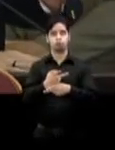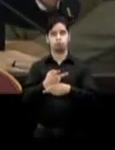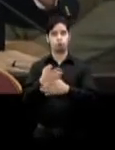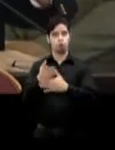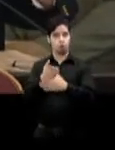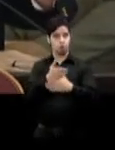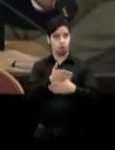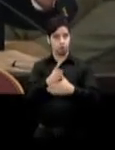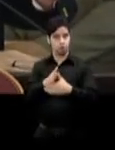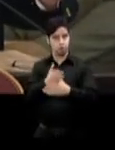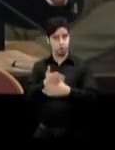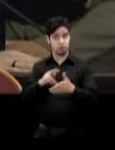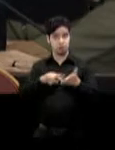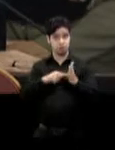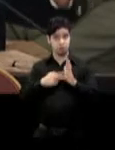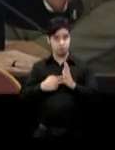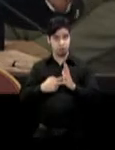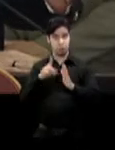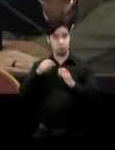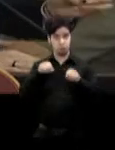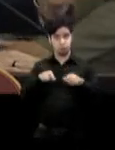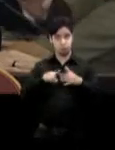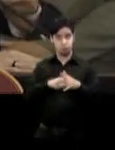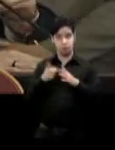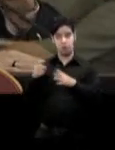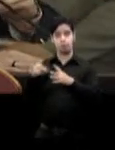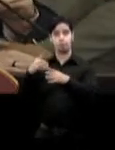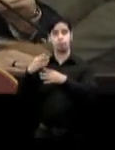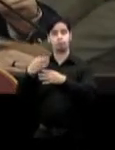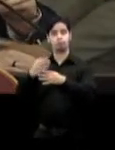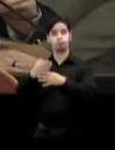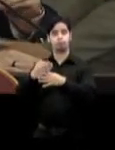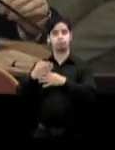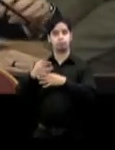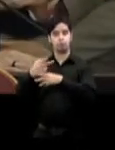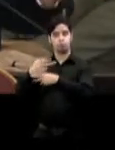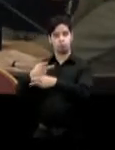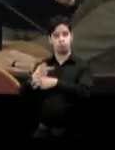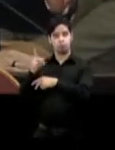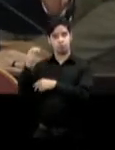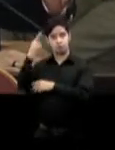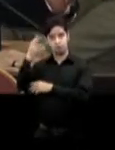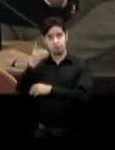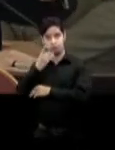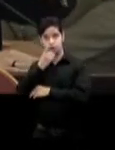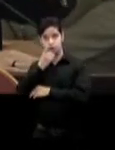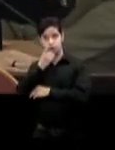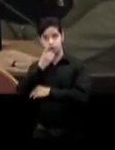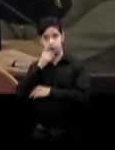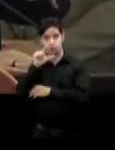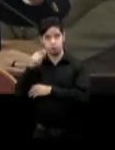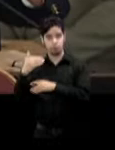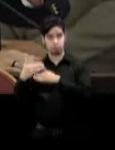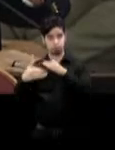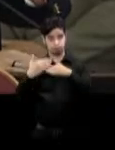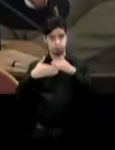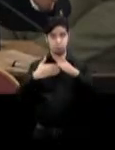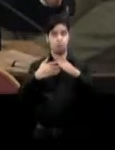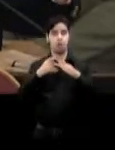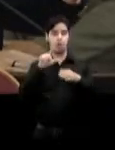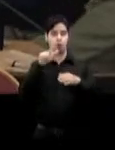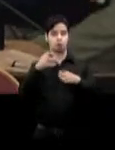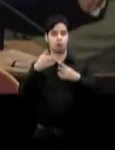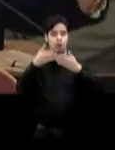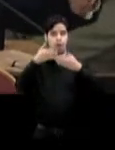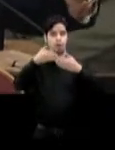producir un producto en la República Dominicana y terminarse en Puerto Rico para que más del 50 por ciento sea producido en Puerto